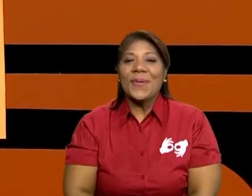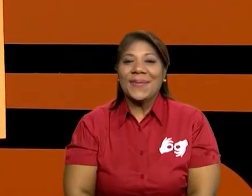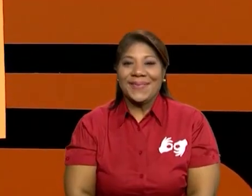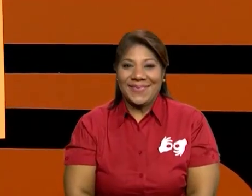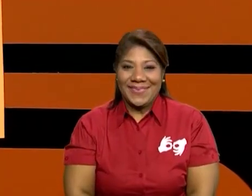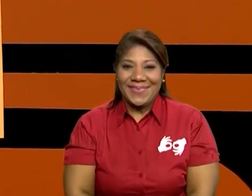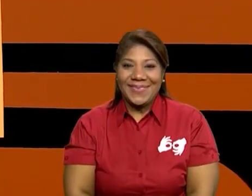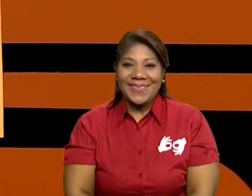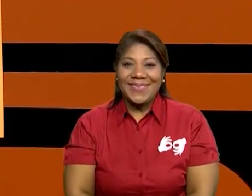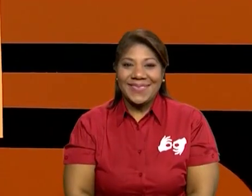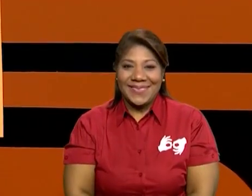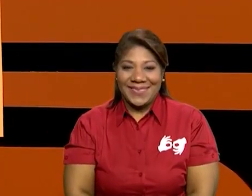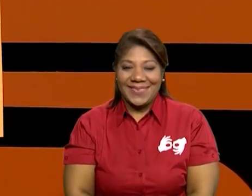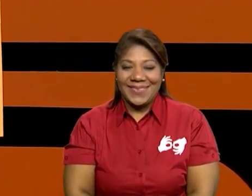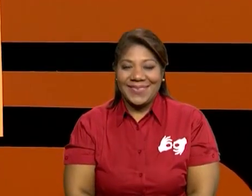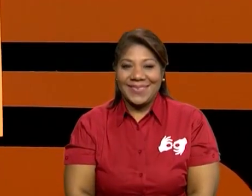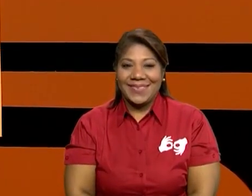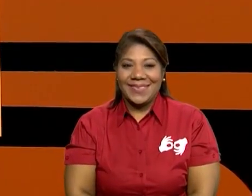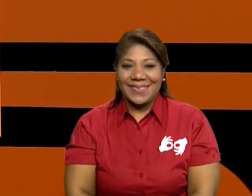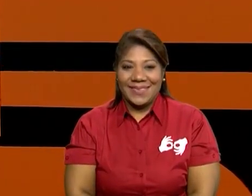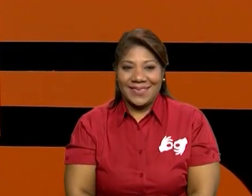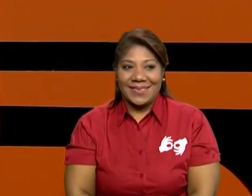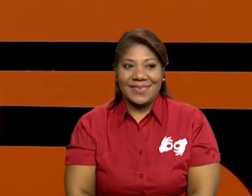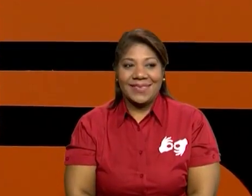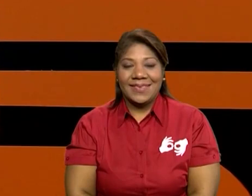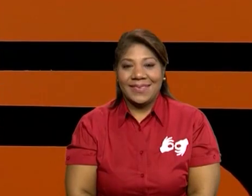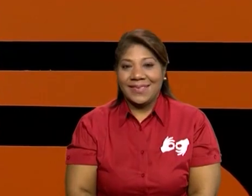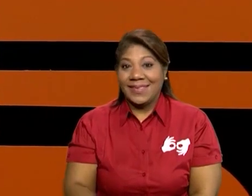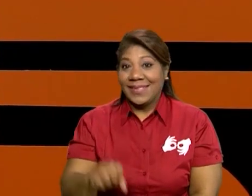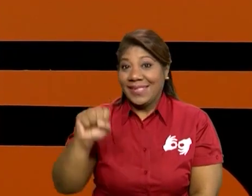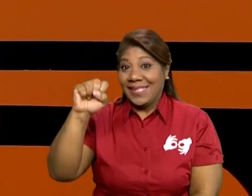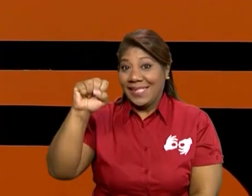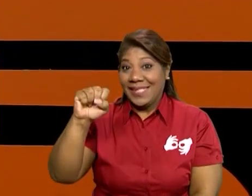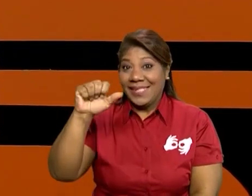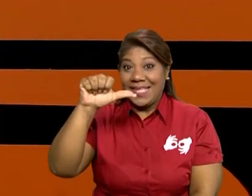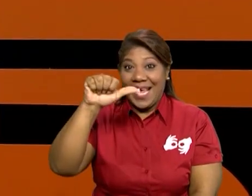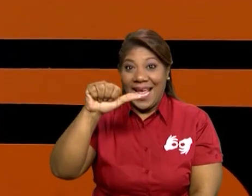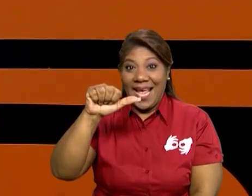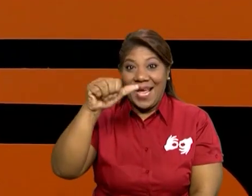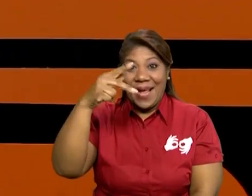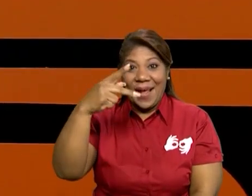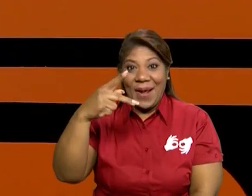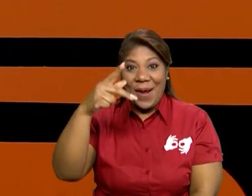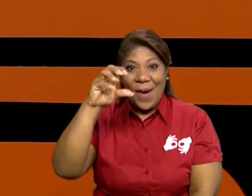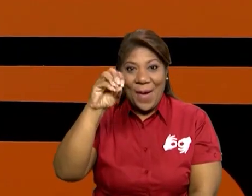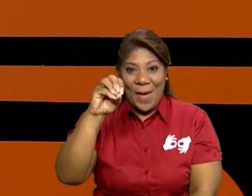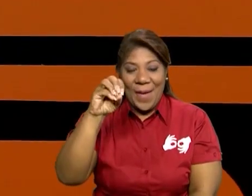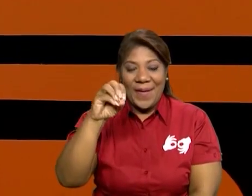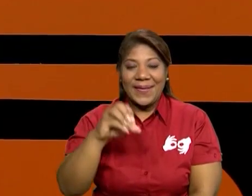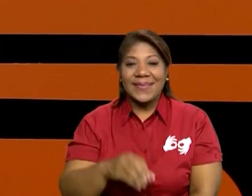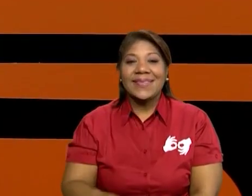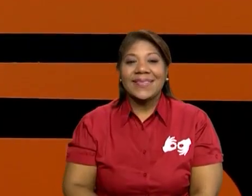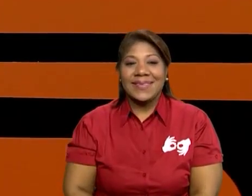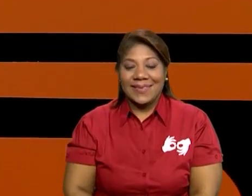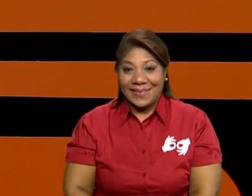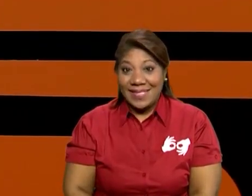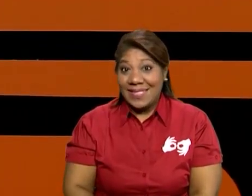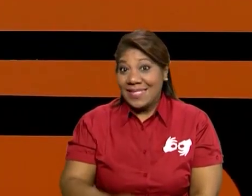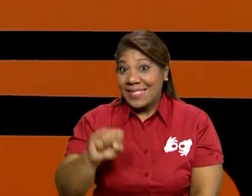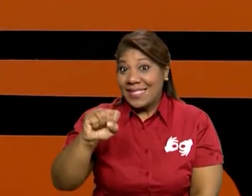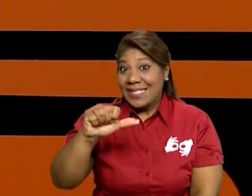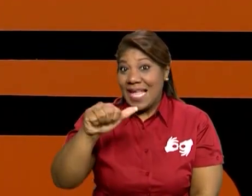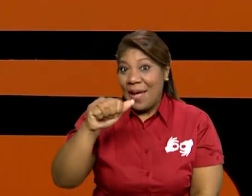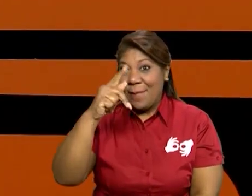Y estaría formado con la letra S, A, P, O, y allí dice,